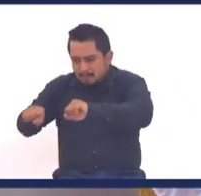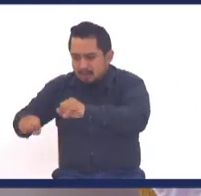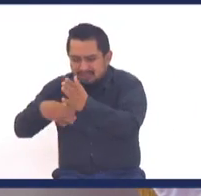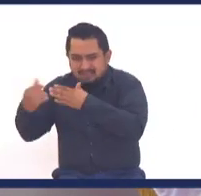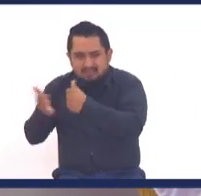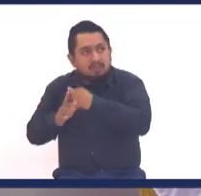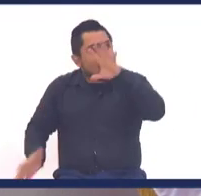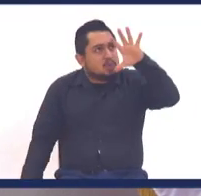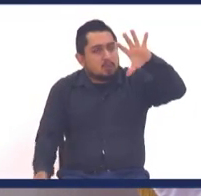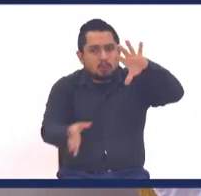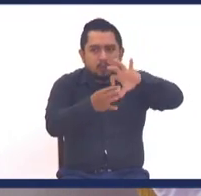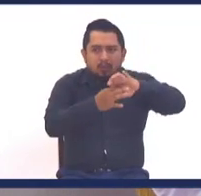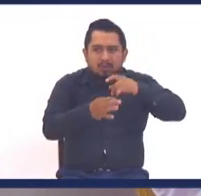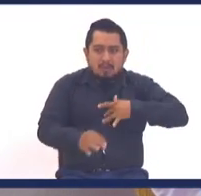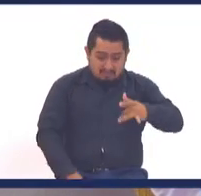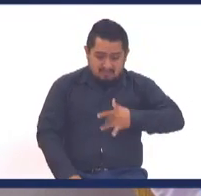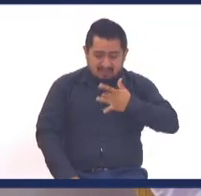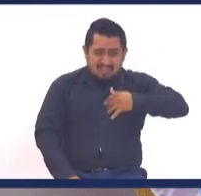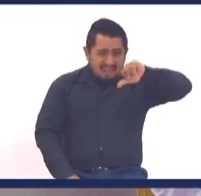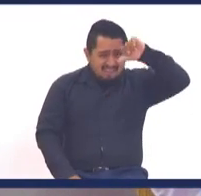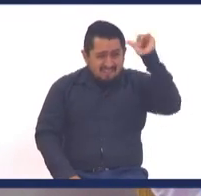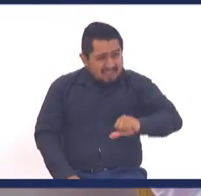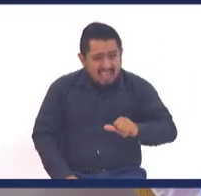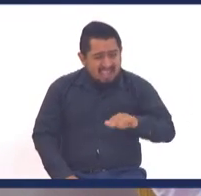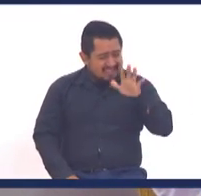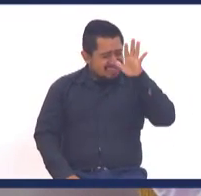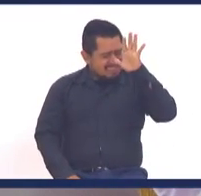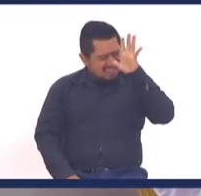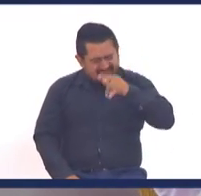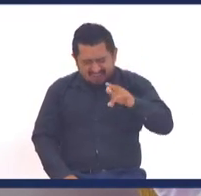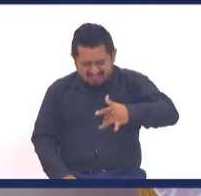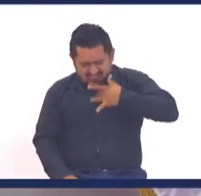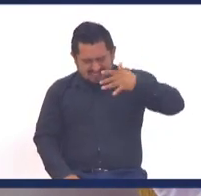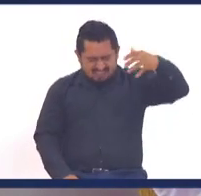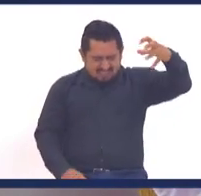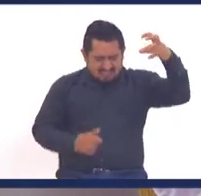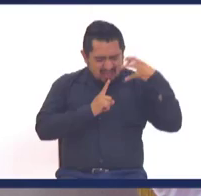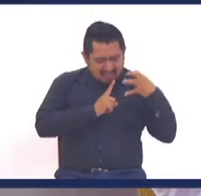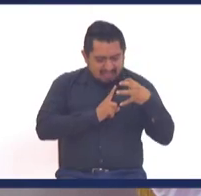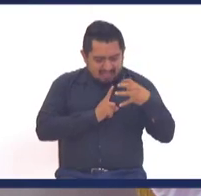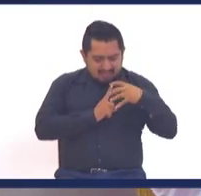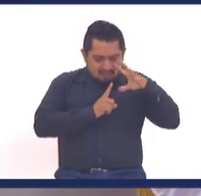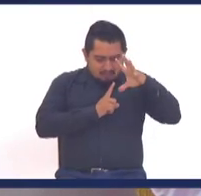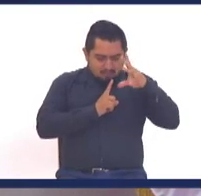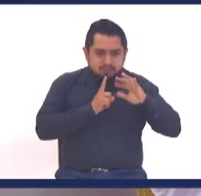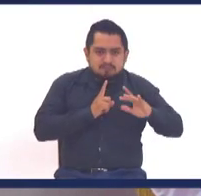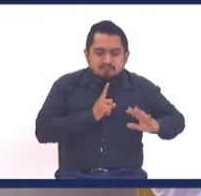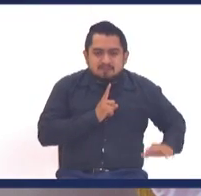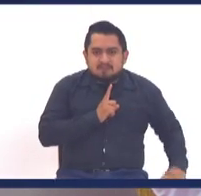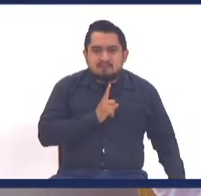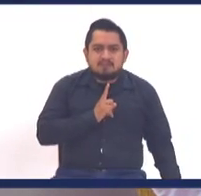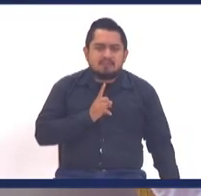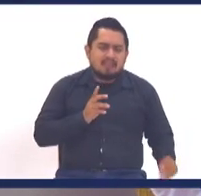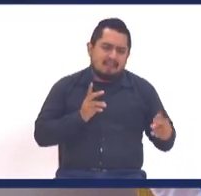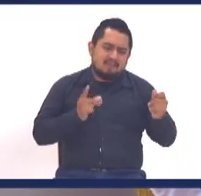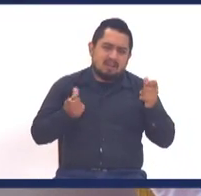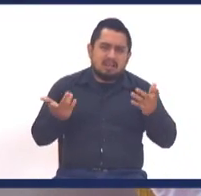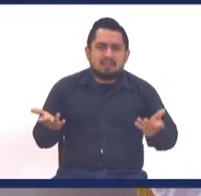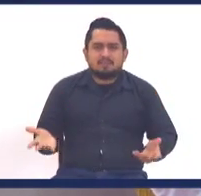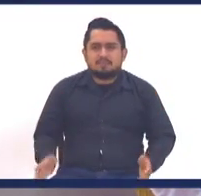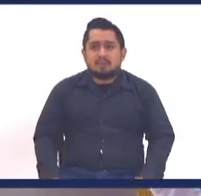es que aquellos sentimientos, horribles, que habían llegado a tu corazón, van a desaparecer, y lo digo con mucho respeto,